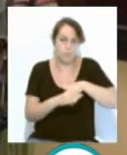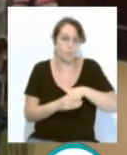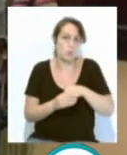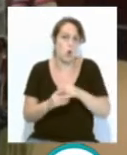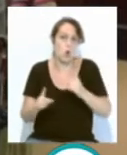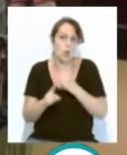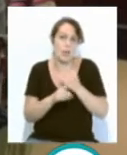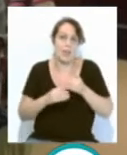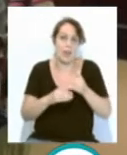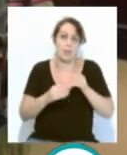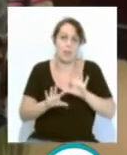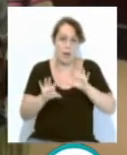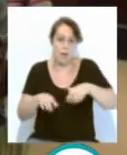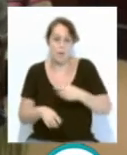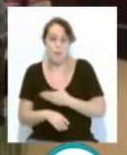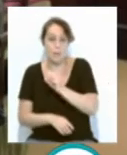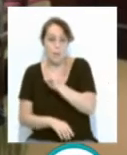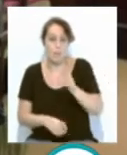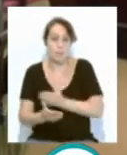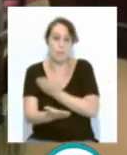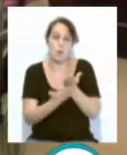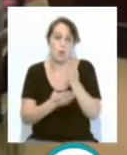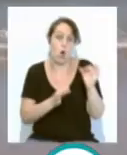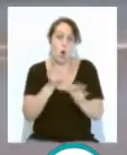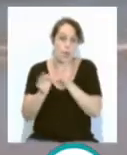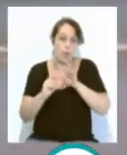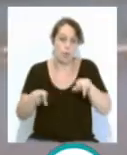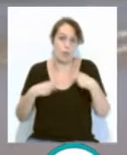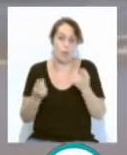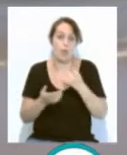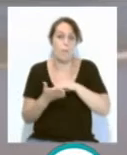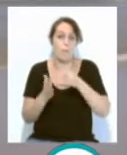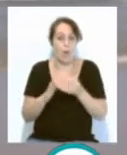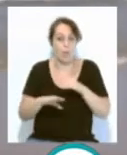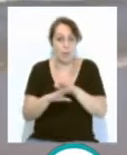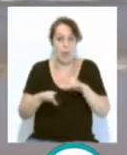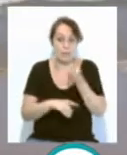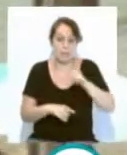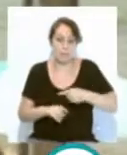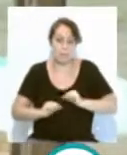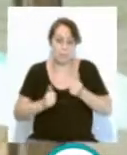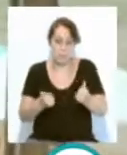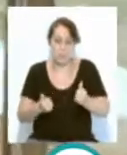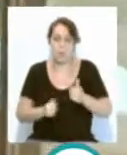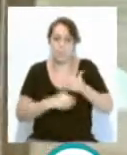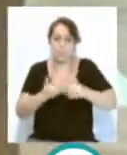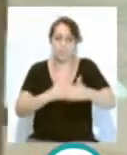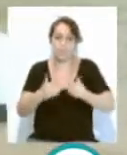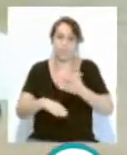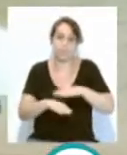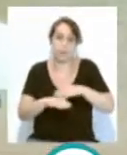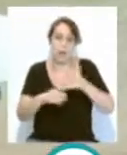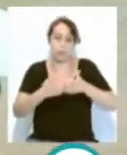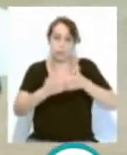Adelante Cádiz, la del Grupo Popular, que exigía una reorganización del plan de playas y la puesta en marcha de medidas para garantizar el buen